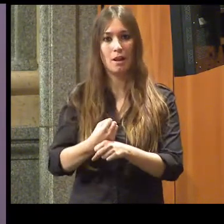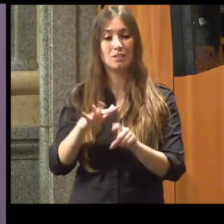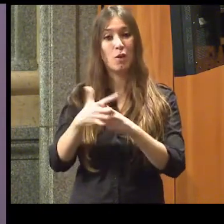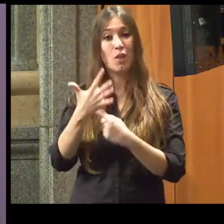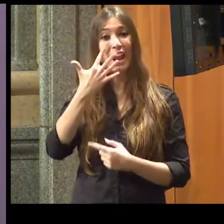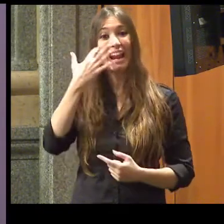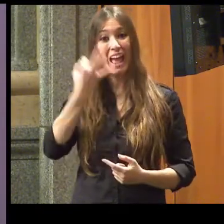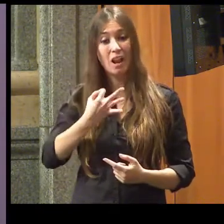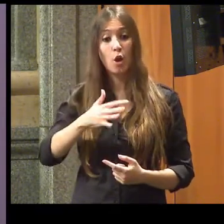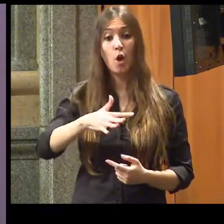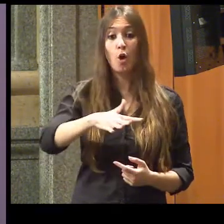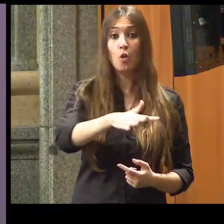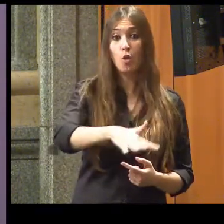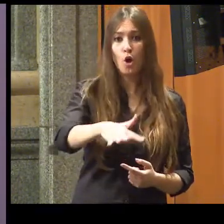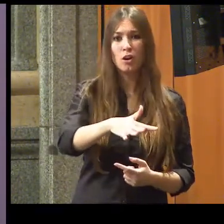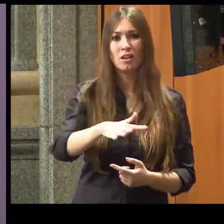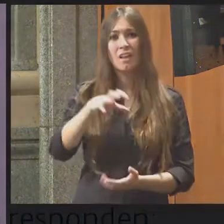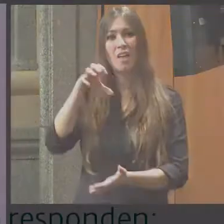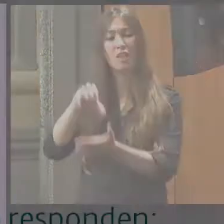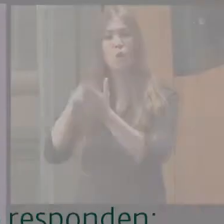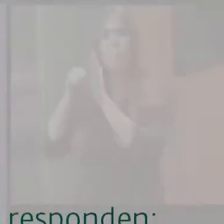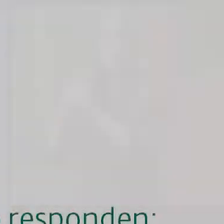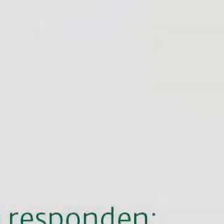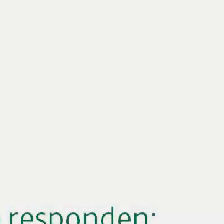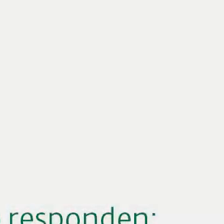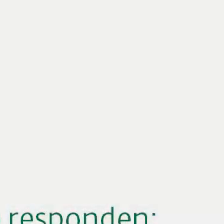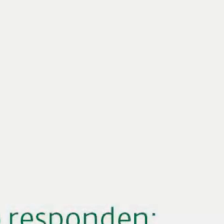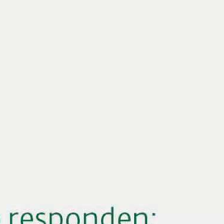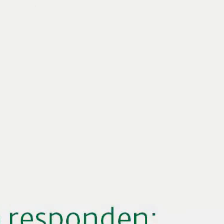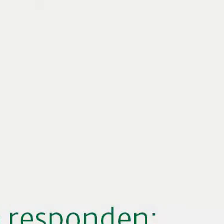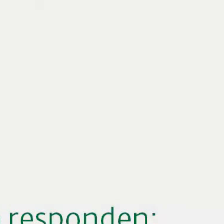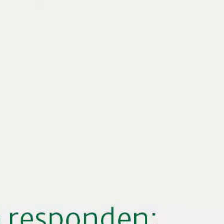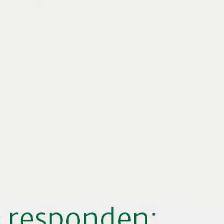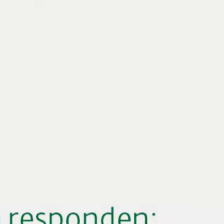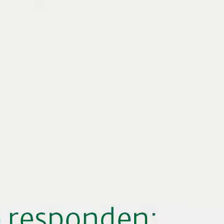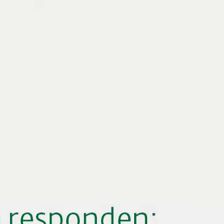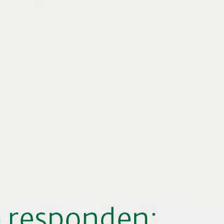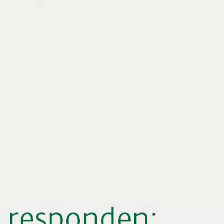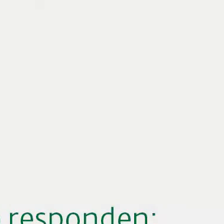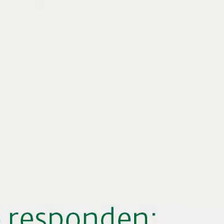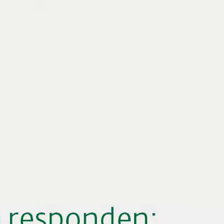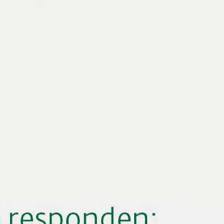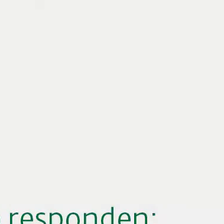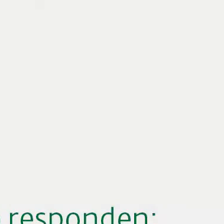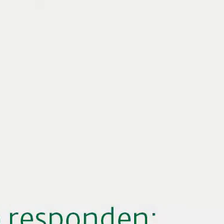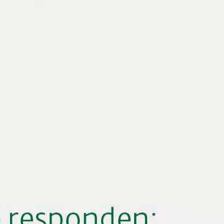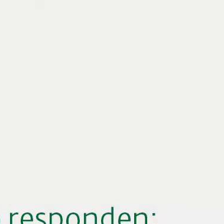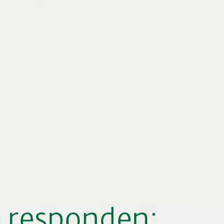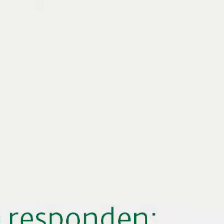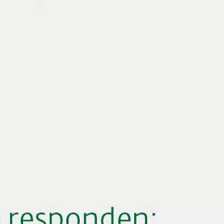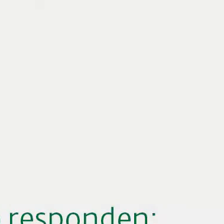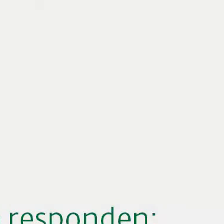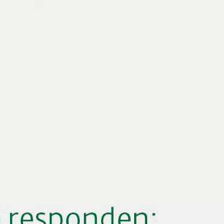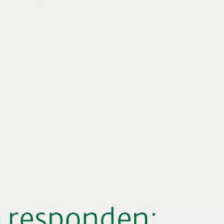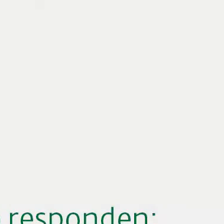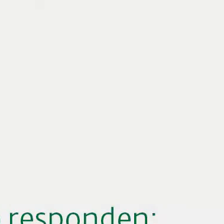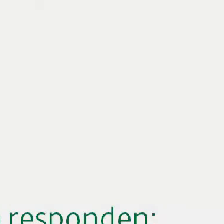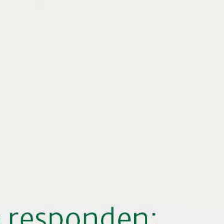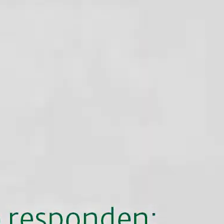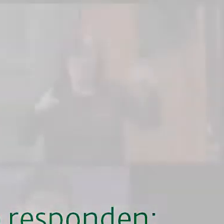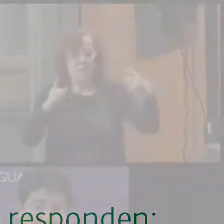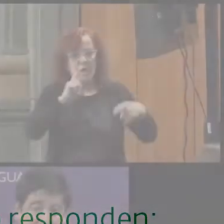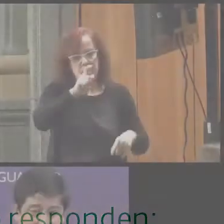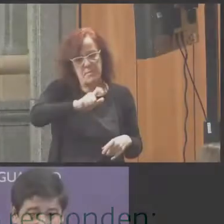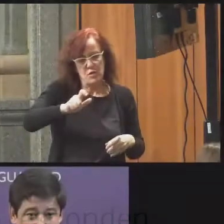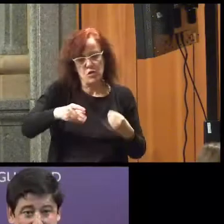lugares de crear centros ocupacionales. Sigue habiendo una brecha importante, una diferencia importante entre las